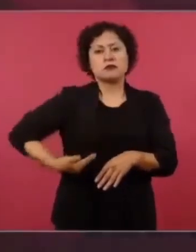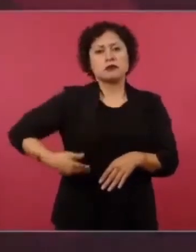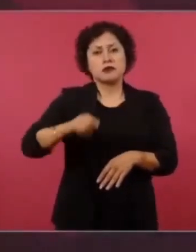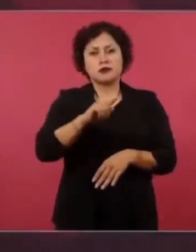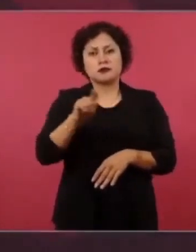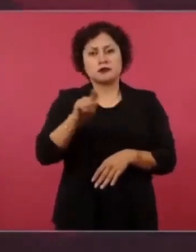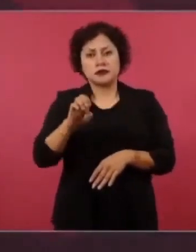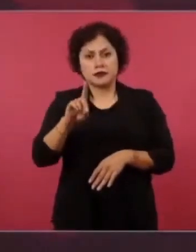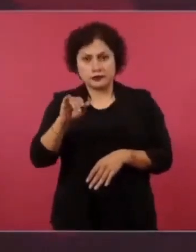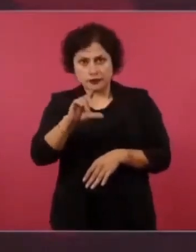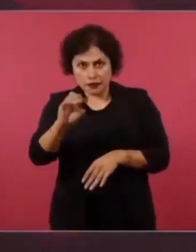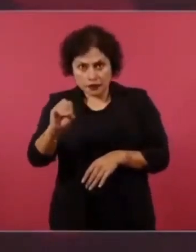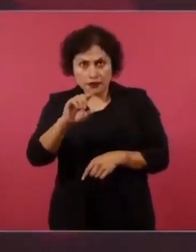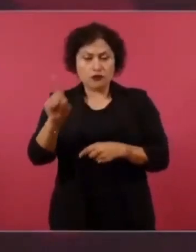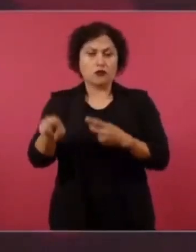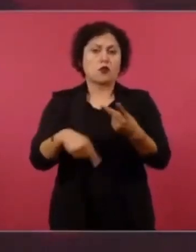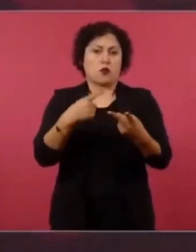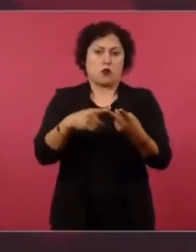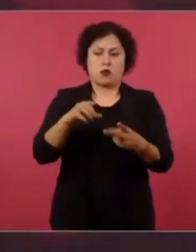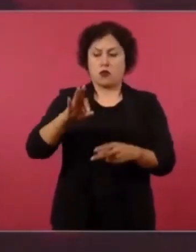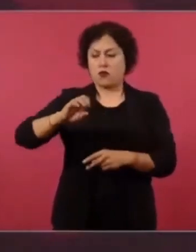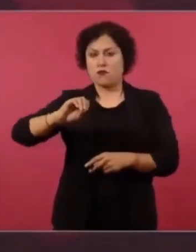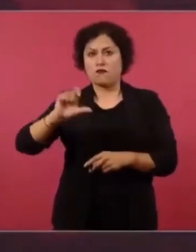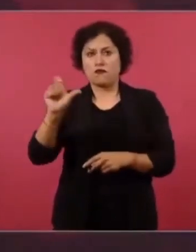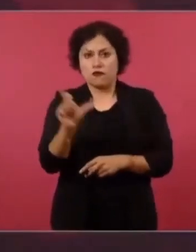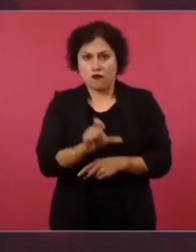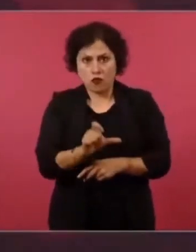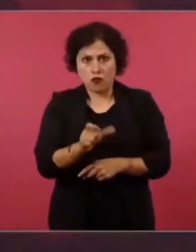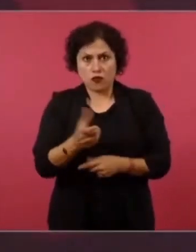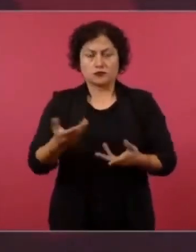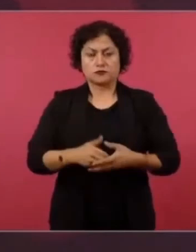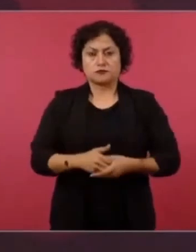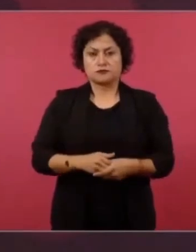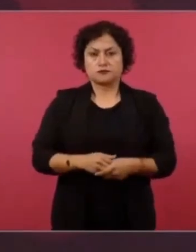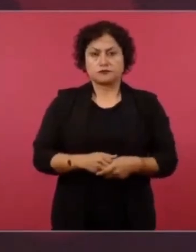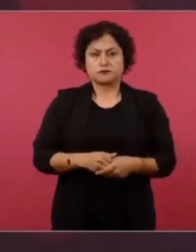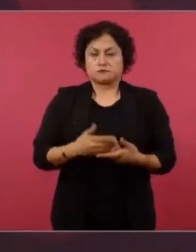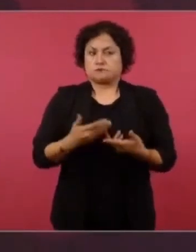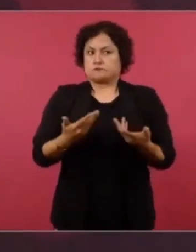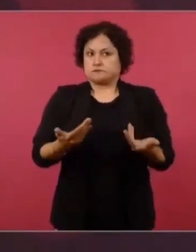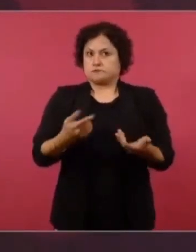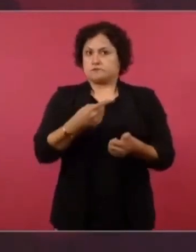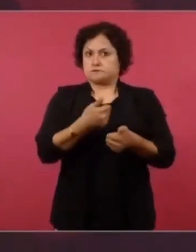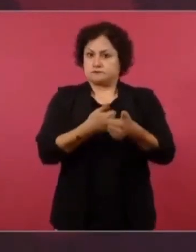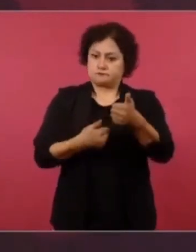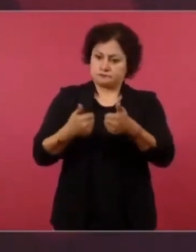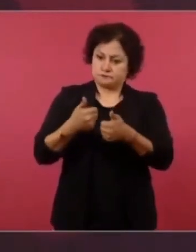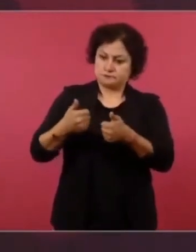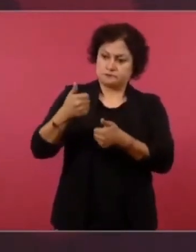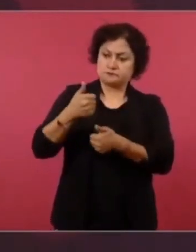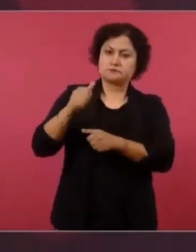Con Fox. ¿Cómo llegó con Calderón?